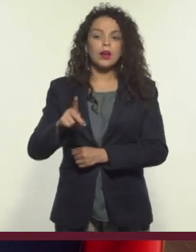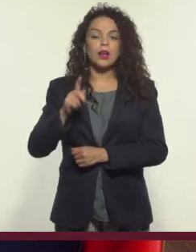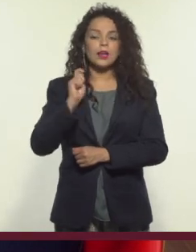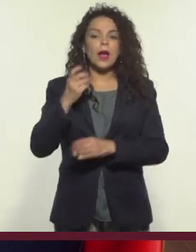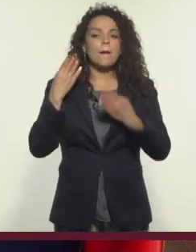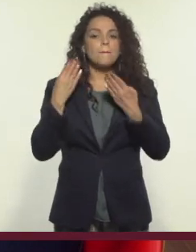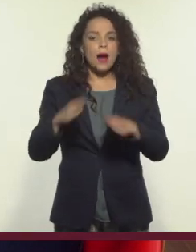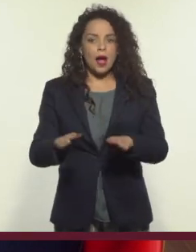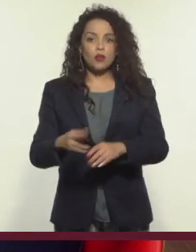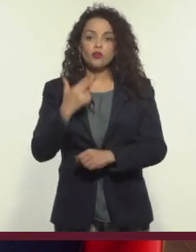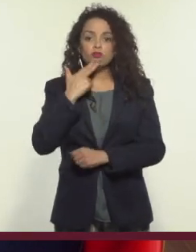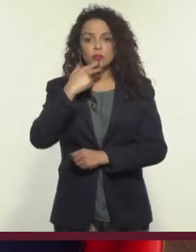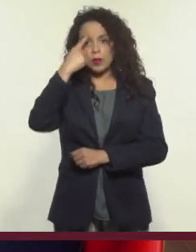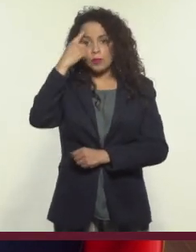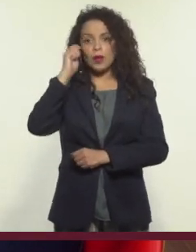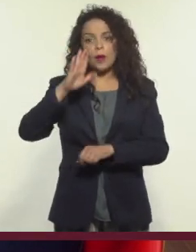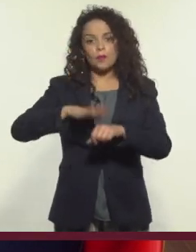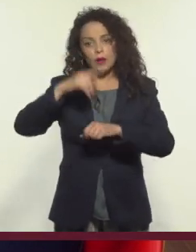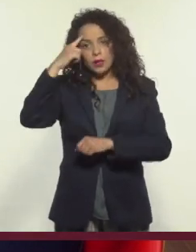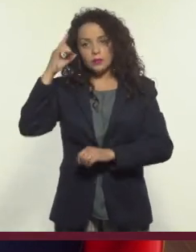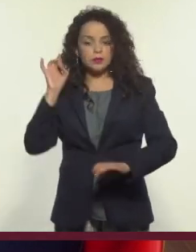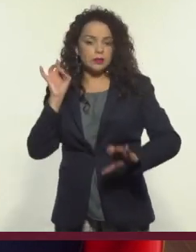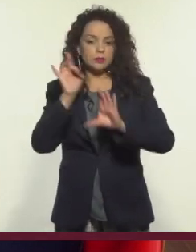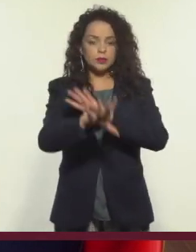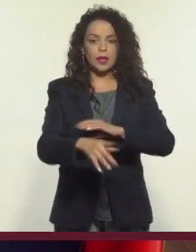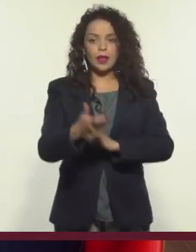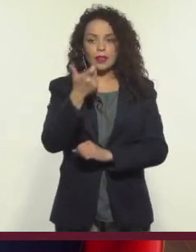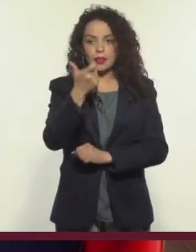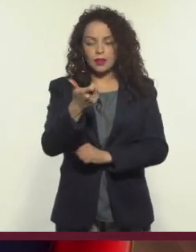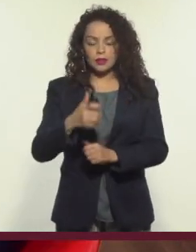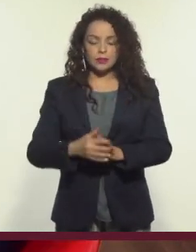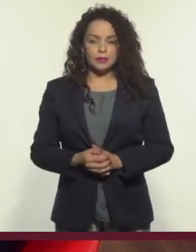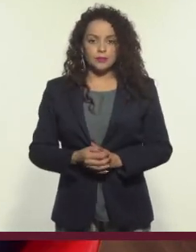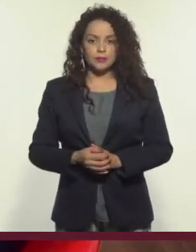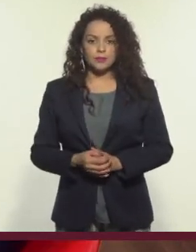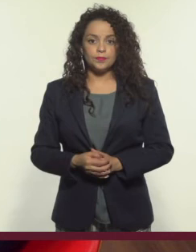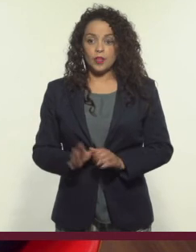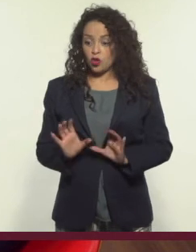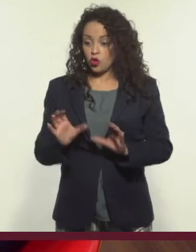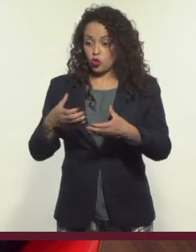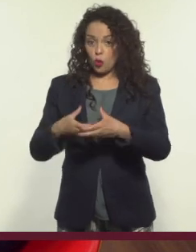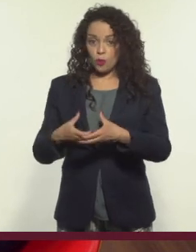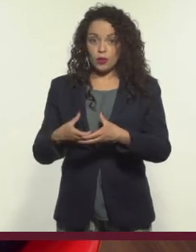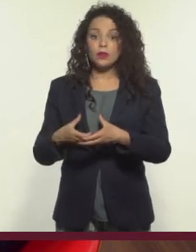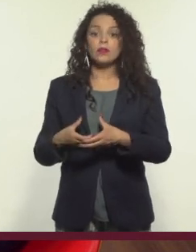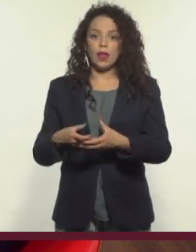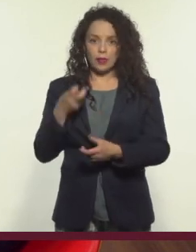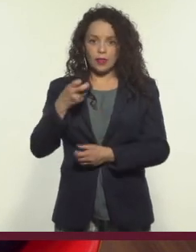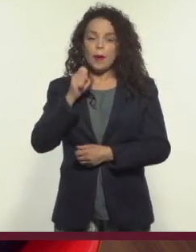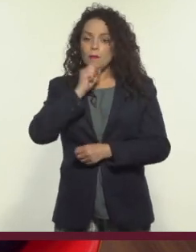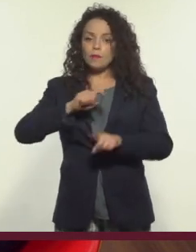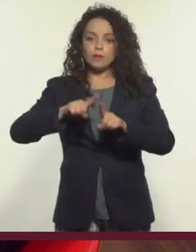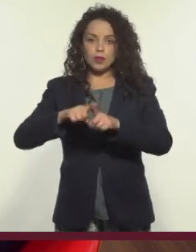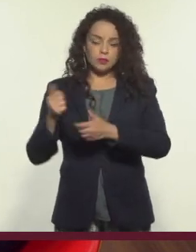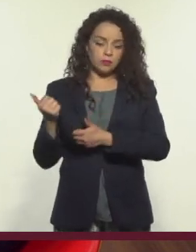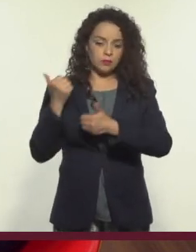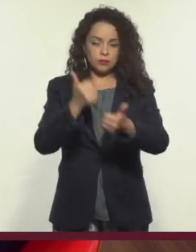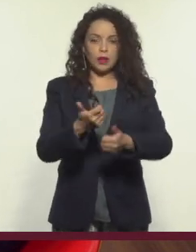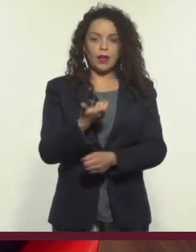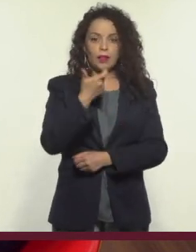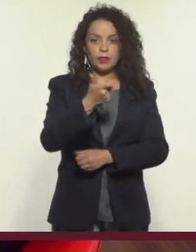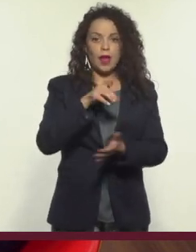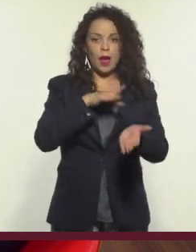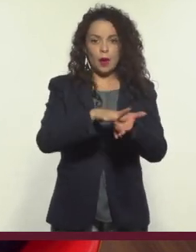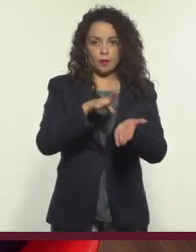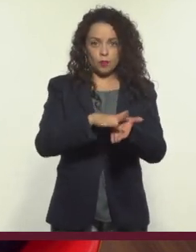bancarias, por ejemplo, sirven para facilitar el envío de remesas. Y son las mismas comunidades a las que llega el apoyo. Que